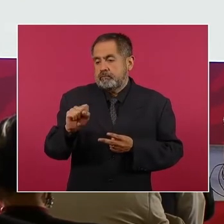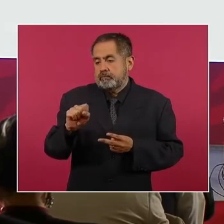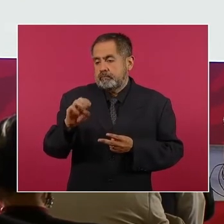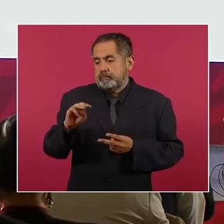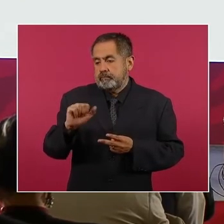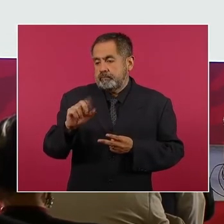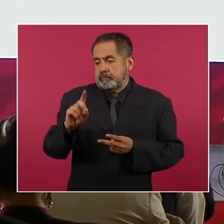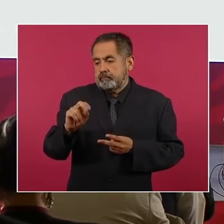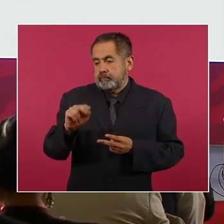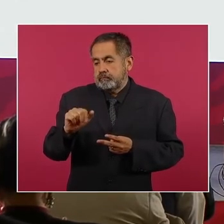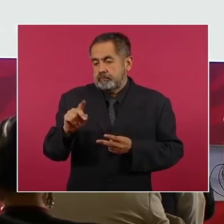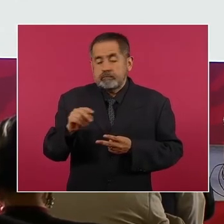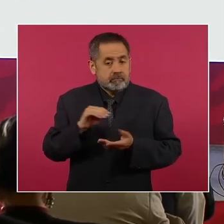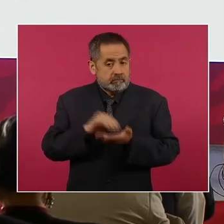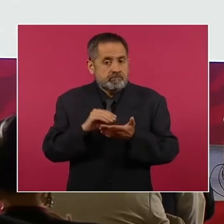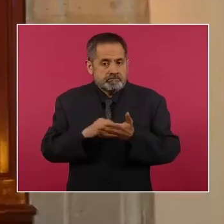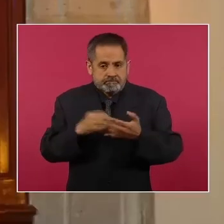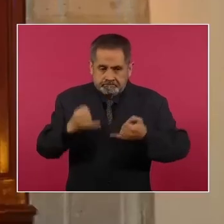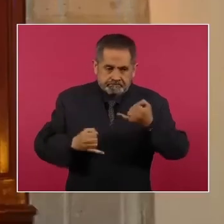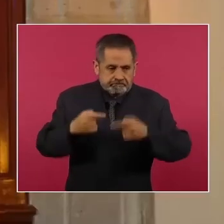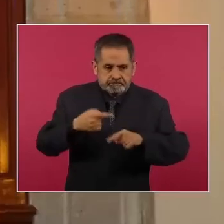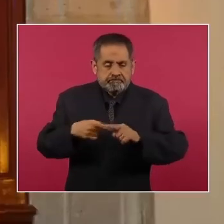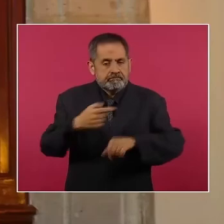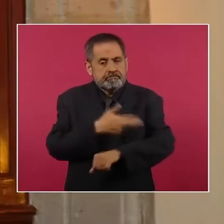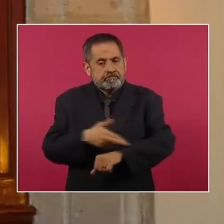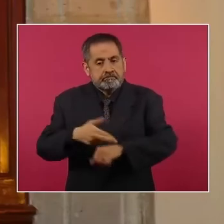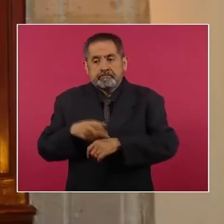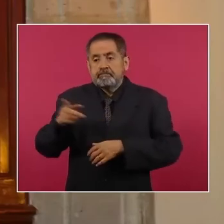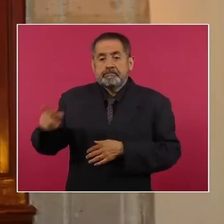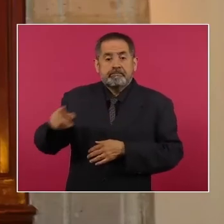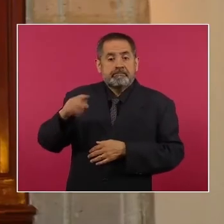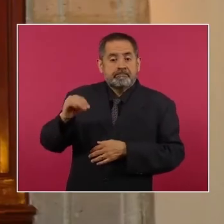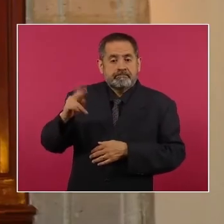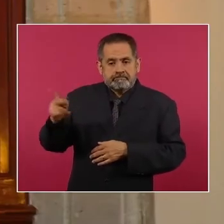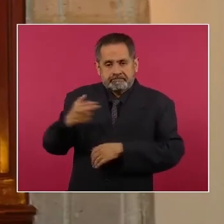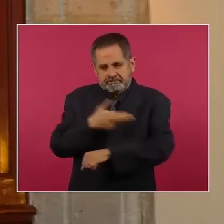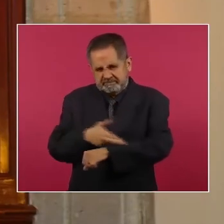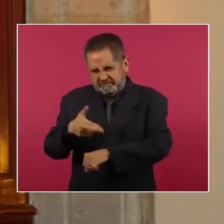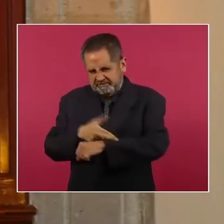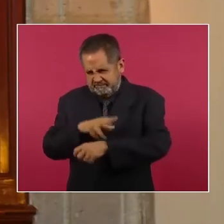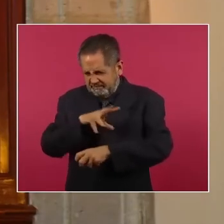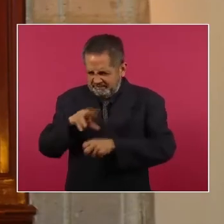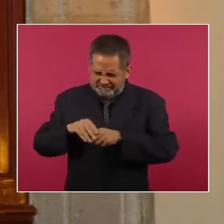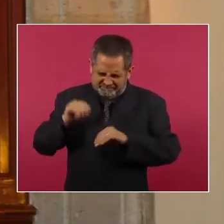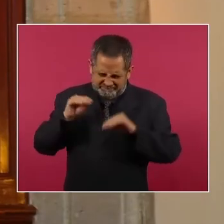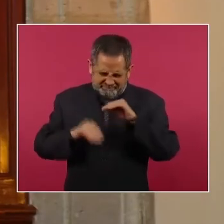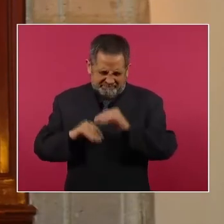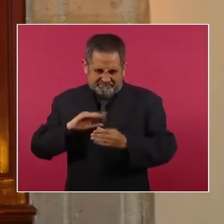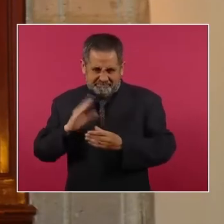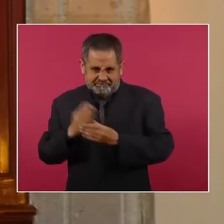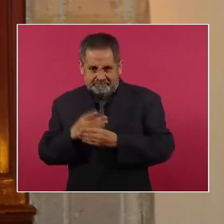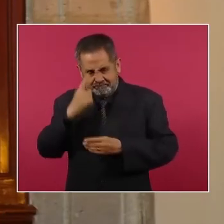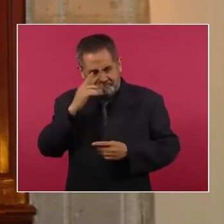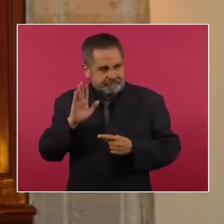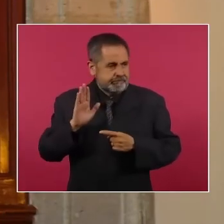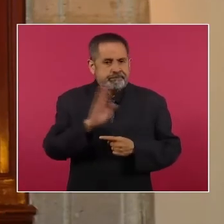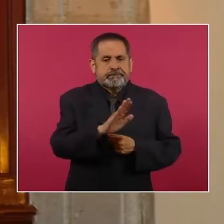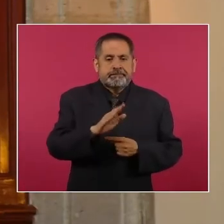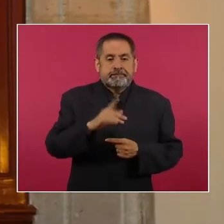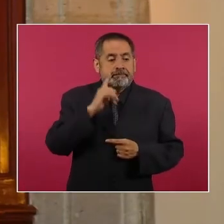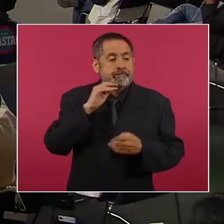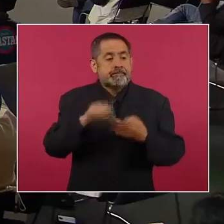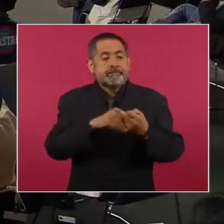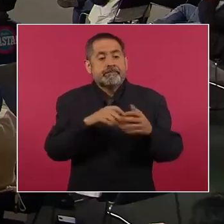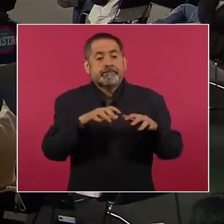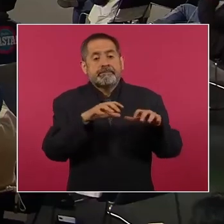siguen avanzando. El Ministerio Público está robusteciendo las investigaciones. Para que todos los